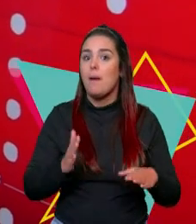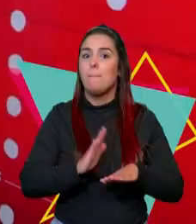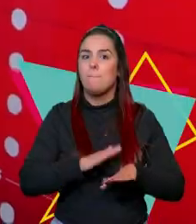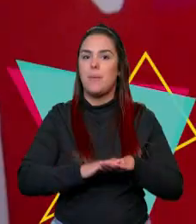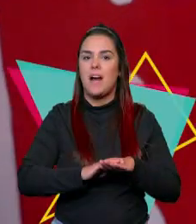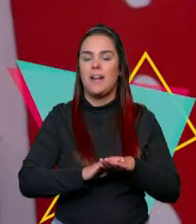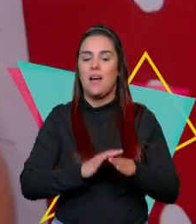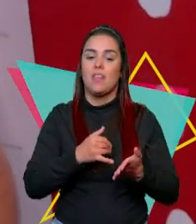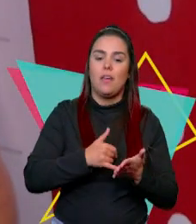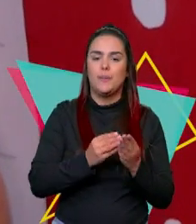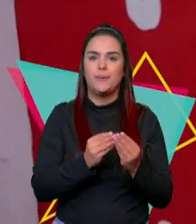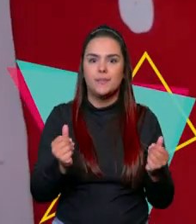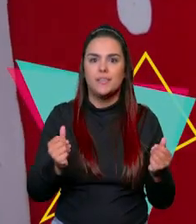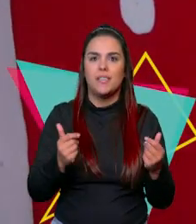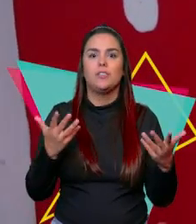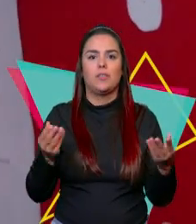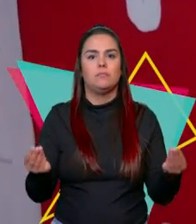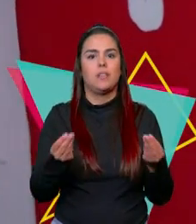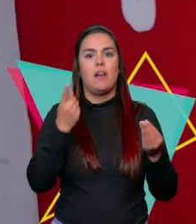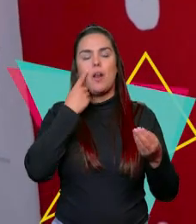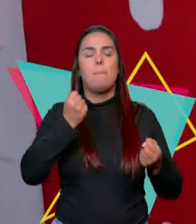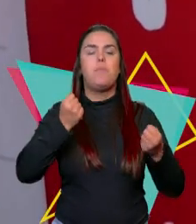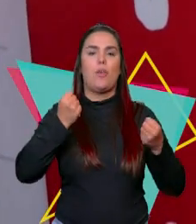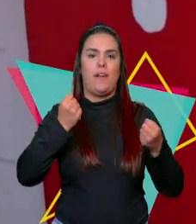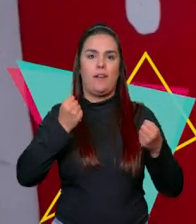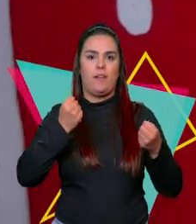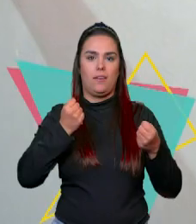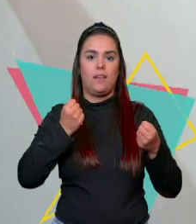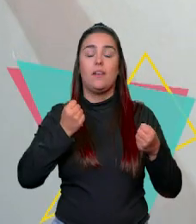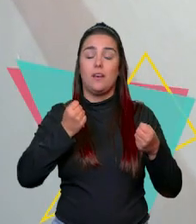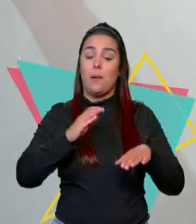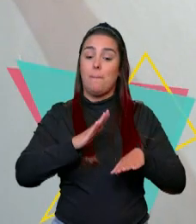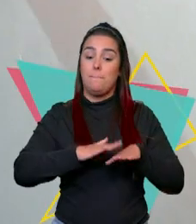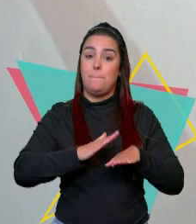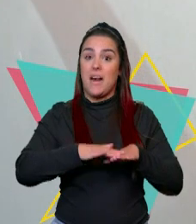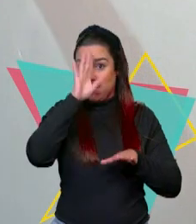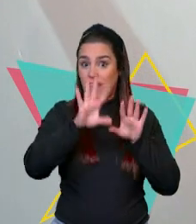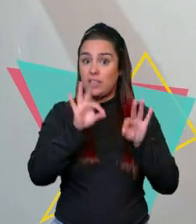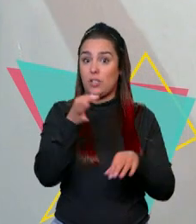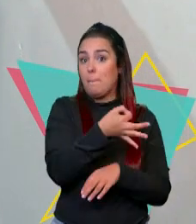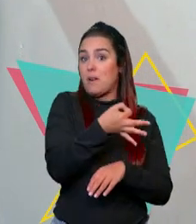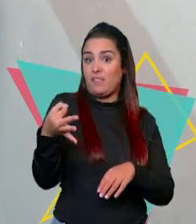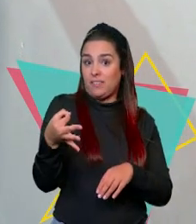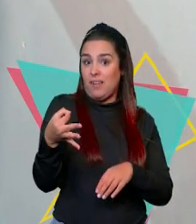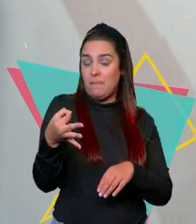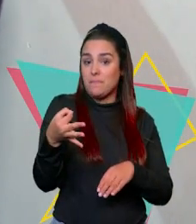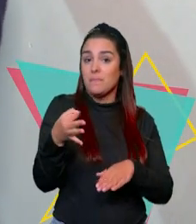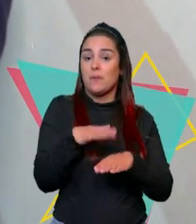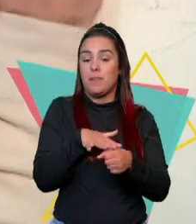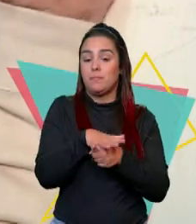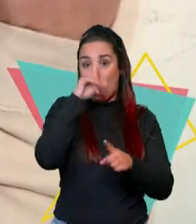se mitiguen las debilidades y se maximicen los poderes que ellos puedan tener y se tomen las decisiones adecuadas